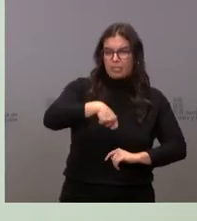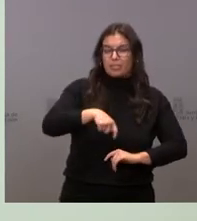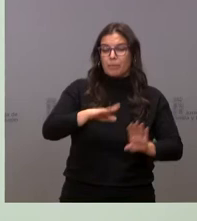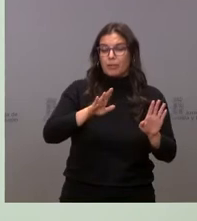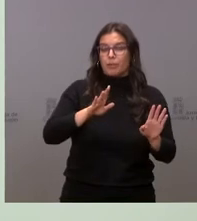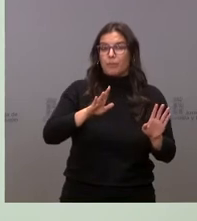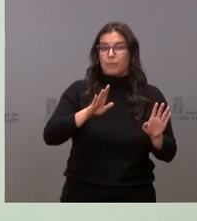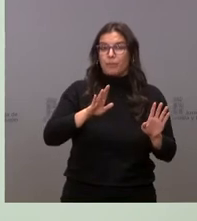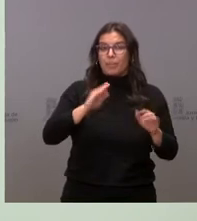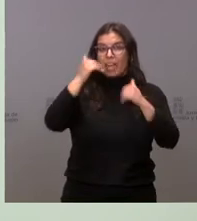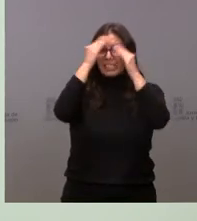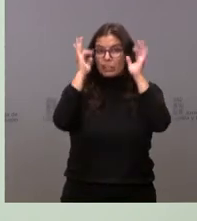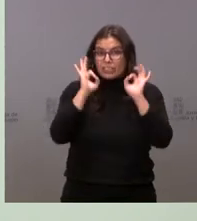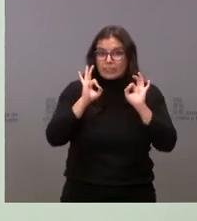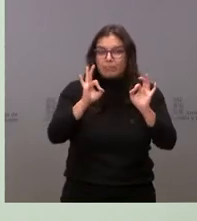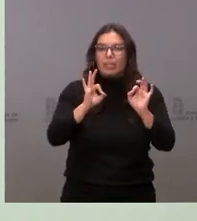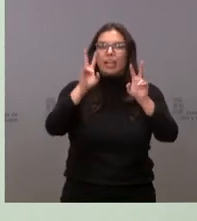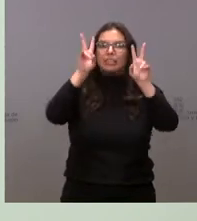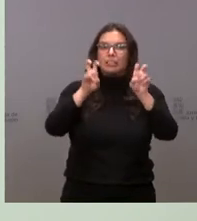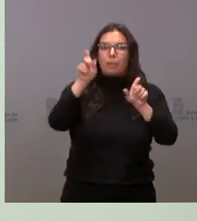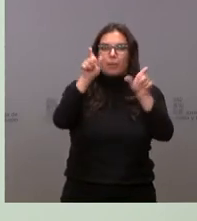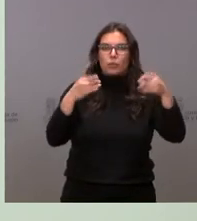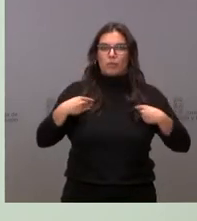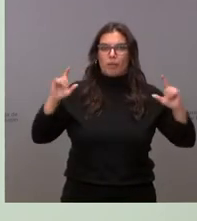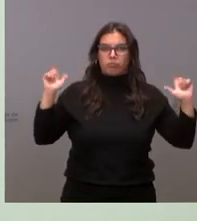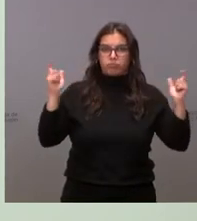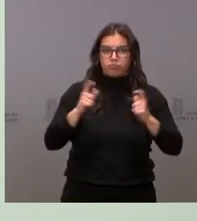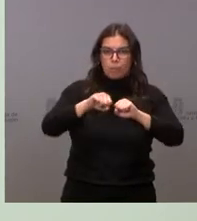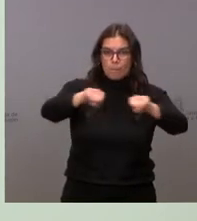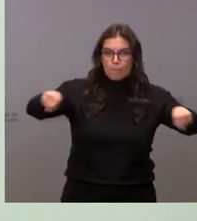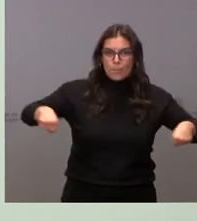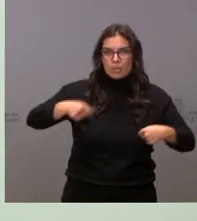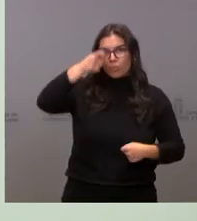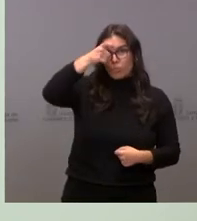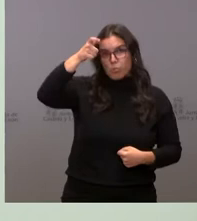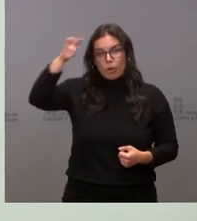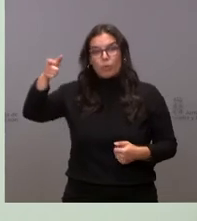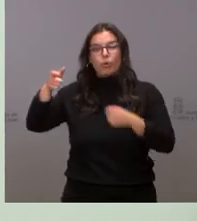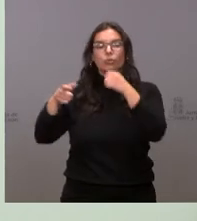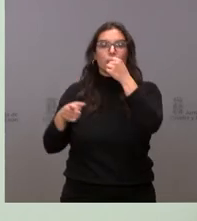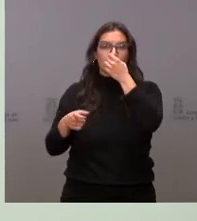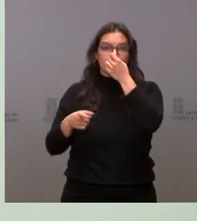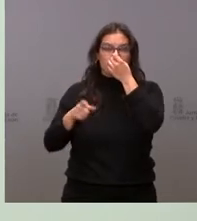atención a la despoblación, al compromiso con el mundo rural, y luego también, por supuesto,